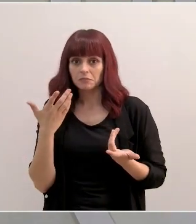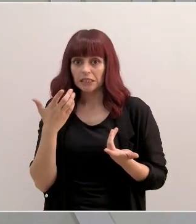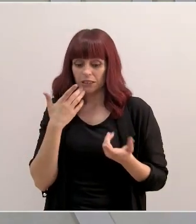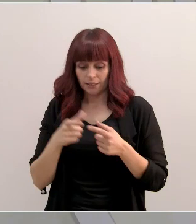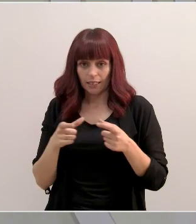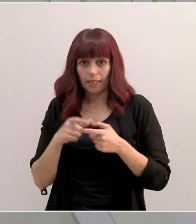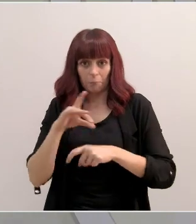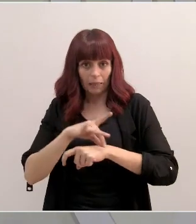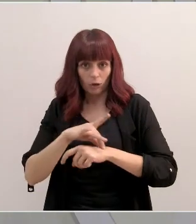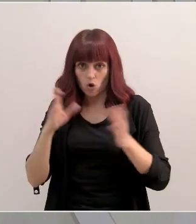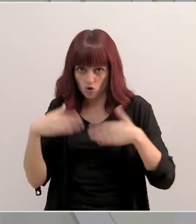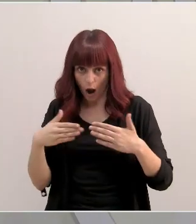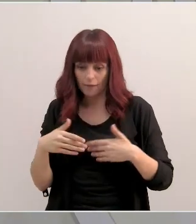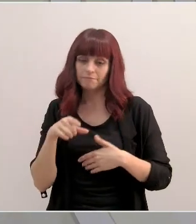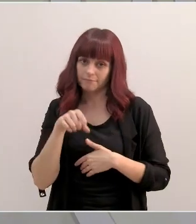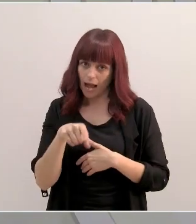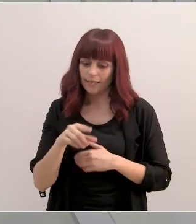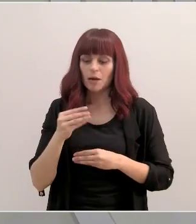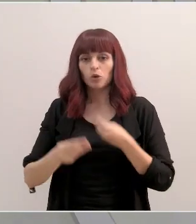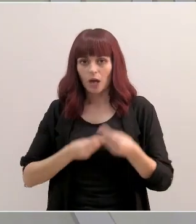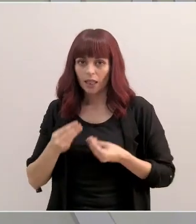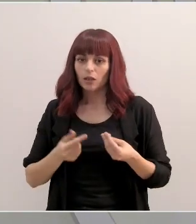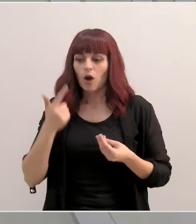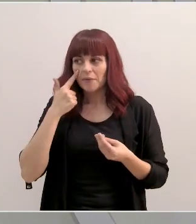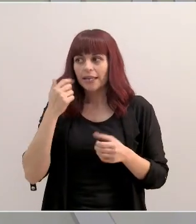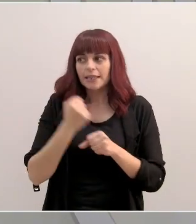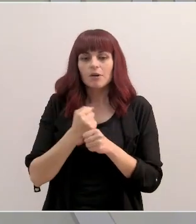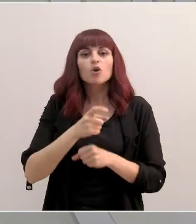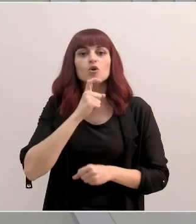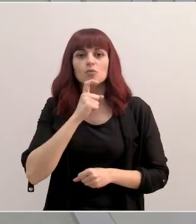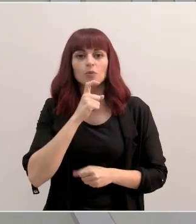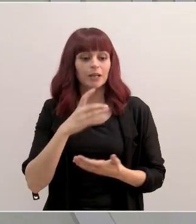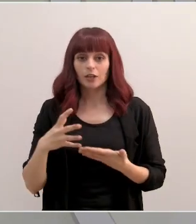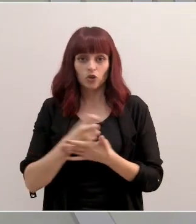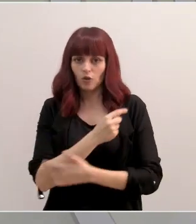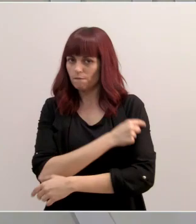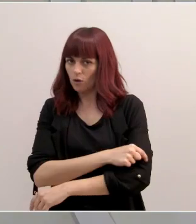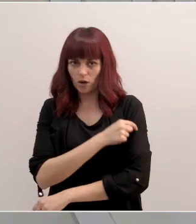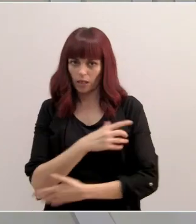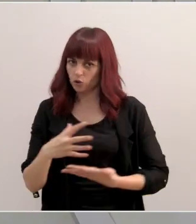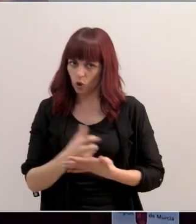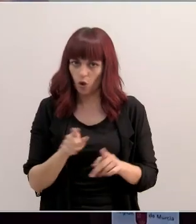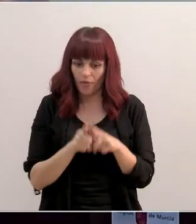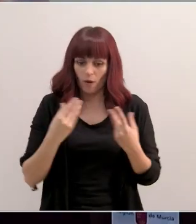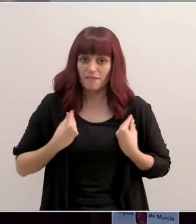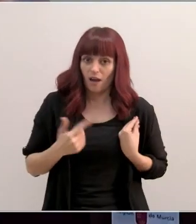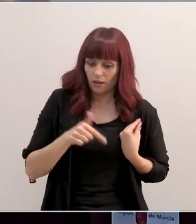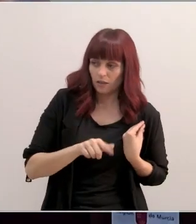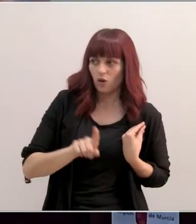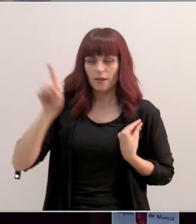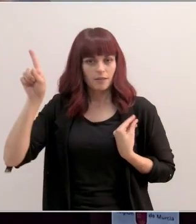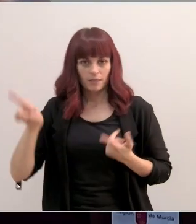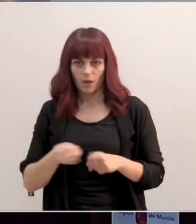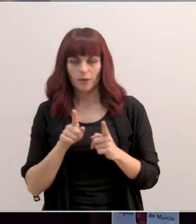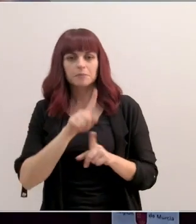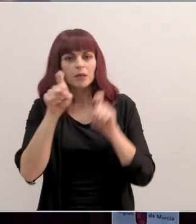con tarjeta sanitaria es ahí donde estamos elaborando las líneas de trabajo para que todos estén vacunados. Esta pregunta es